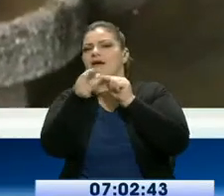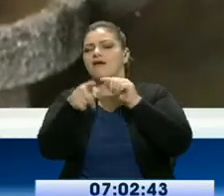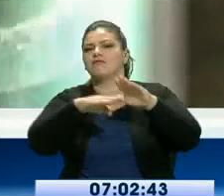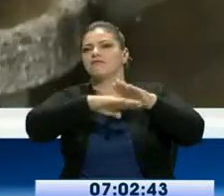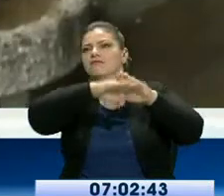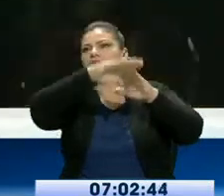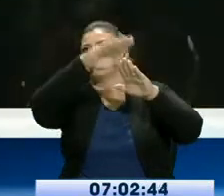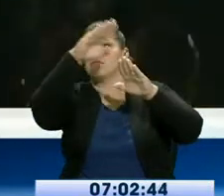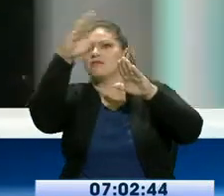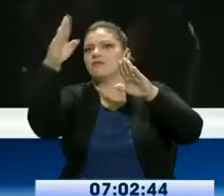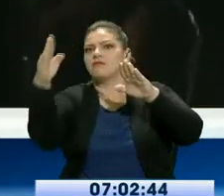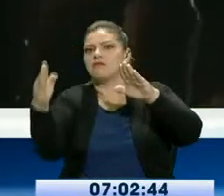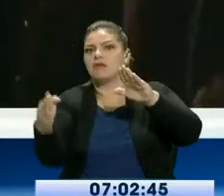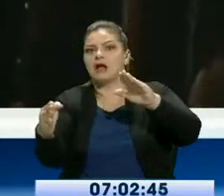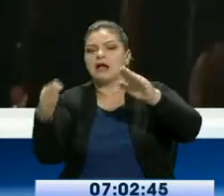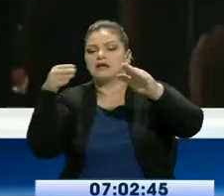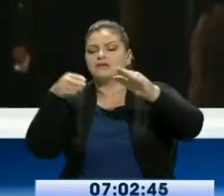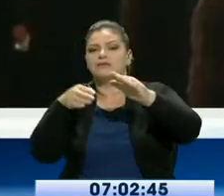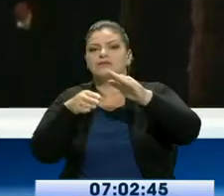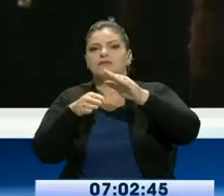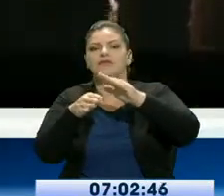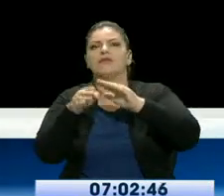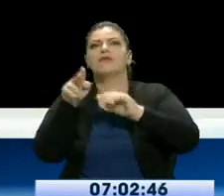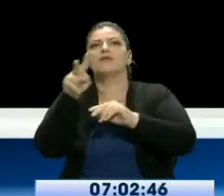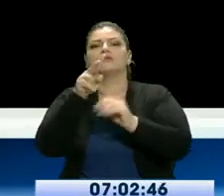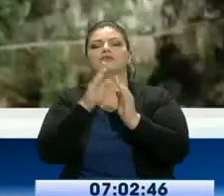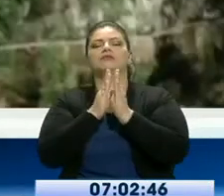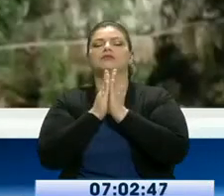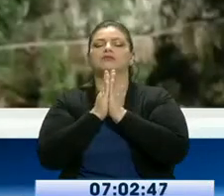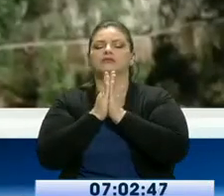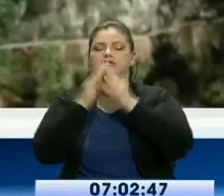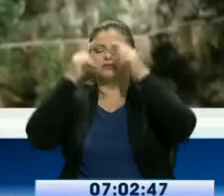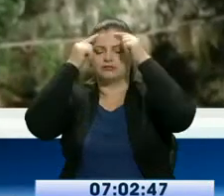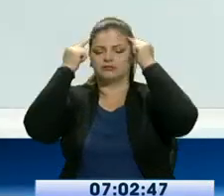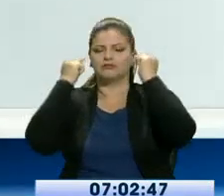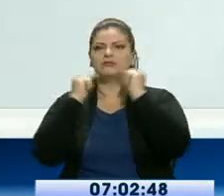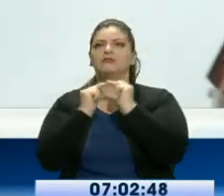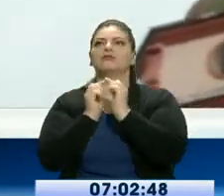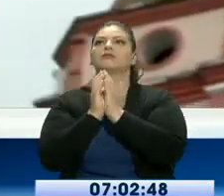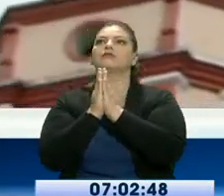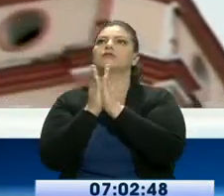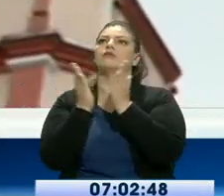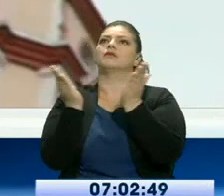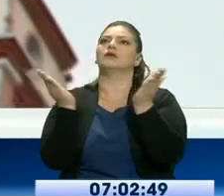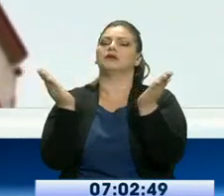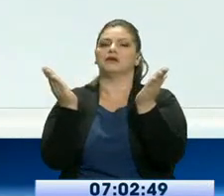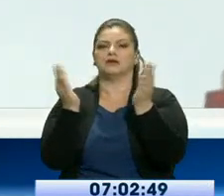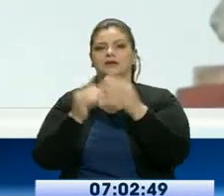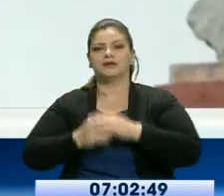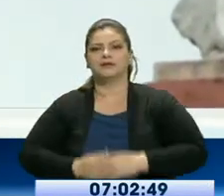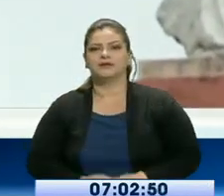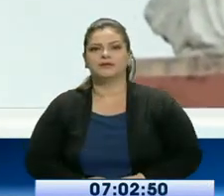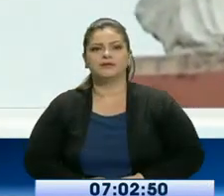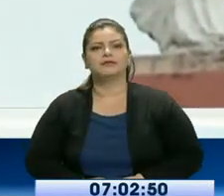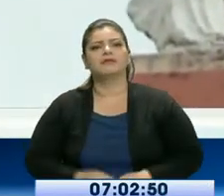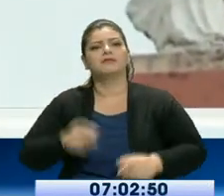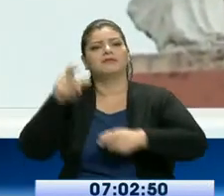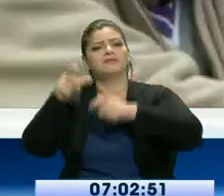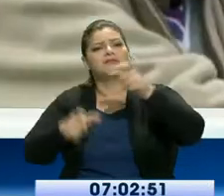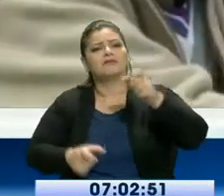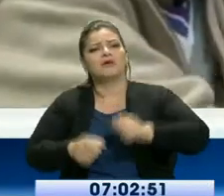de los puntos más visitados del cantón. De pobladores humildes y muy serviciales,